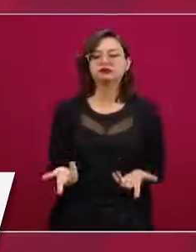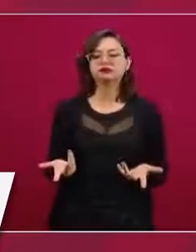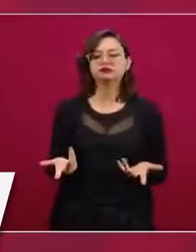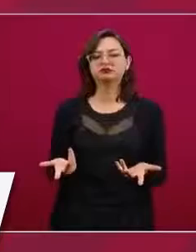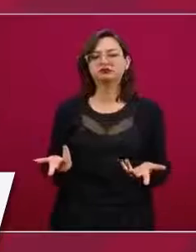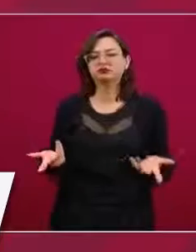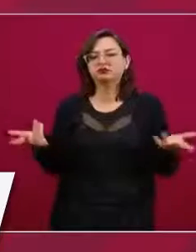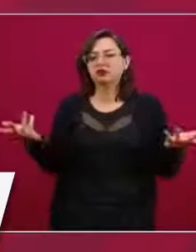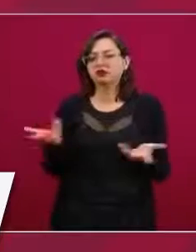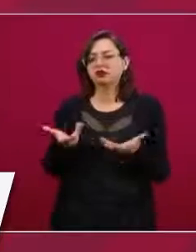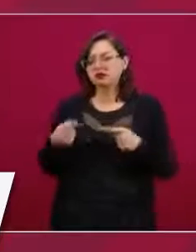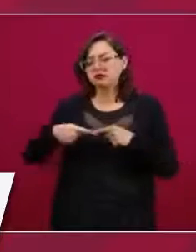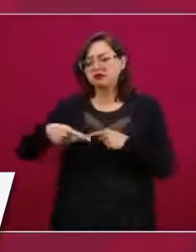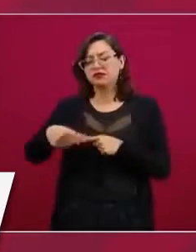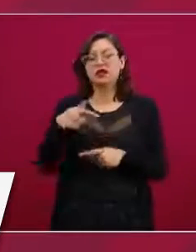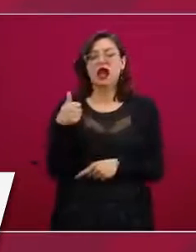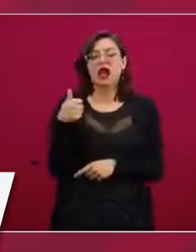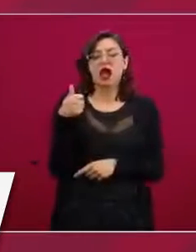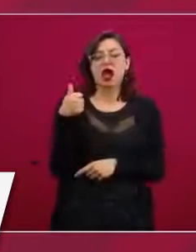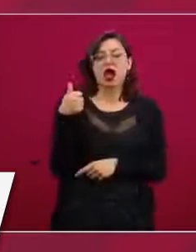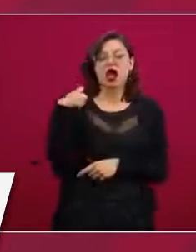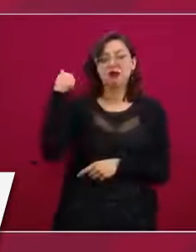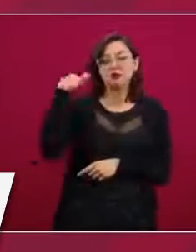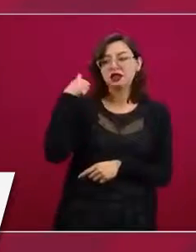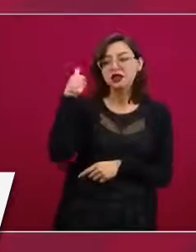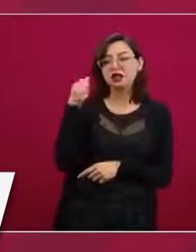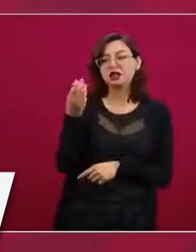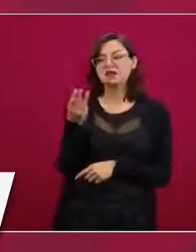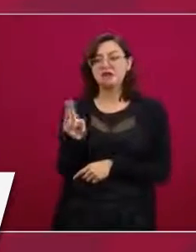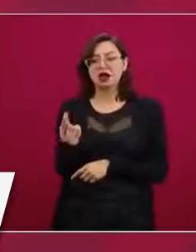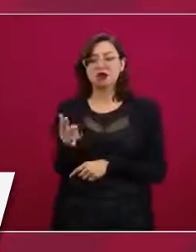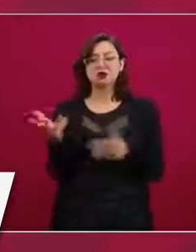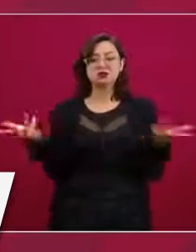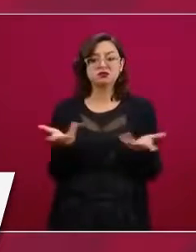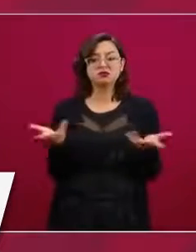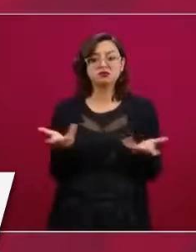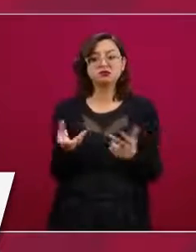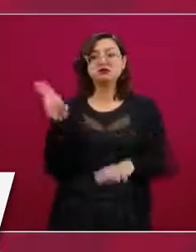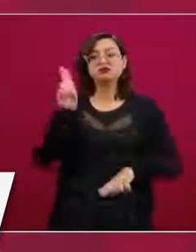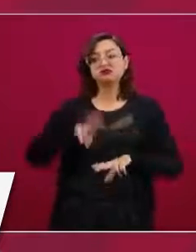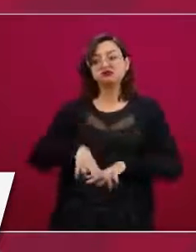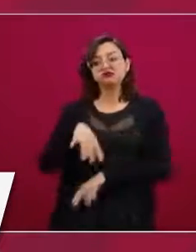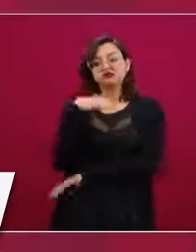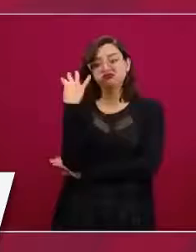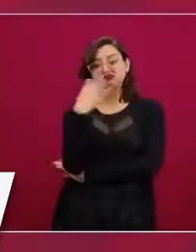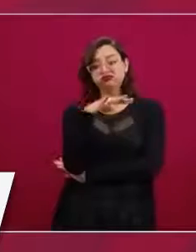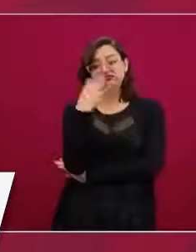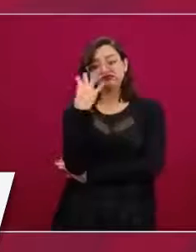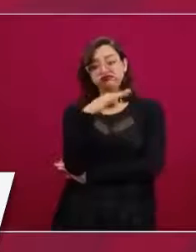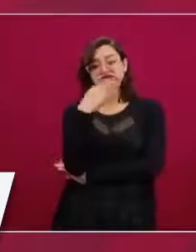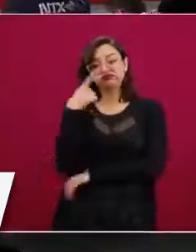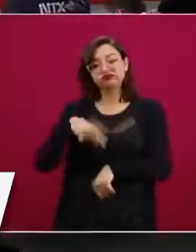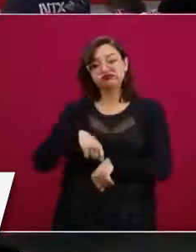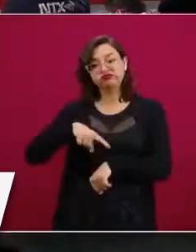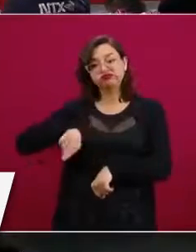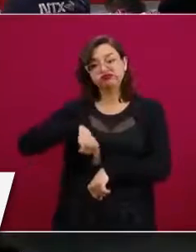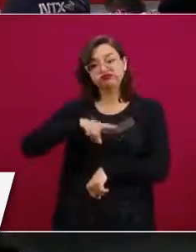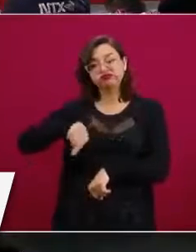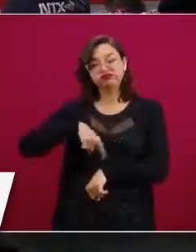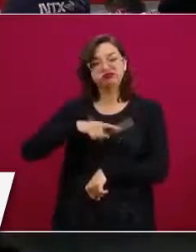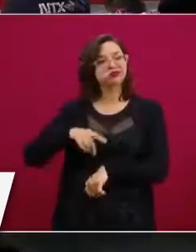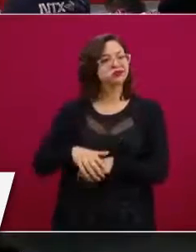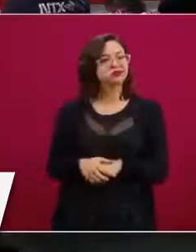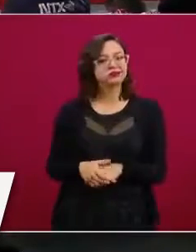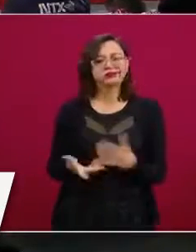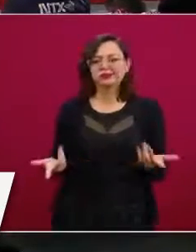vamos a hacer lo que resta de abril y el mes de mayo?, ¿sentarnos a esperar perdiendo el tiempo?, ¿cómo nos vamos a relacionar